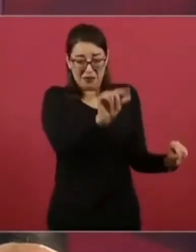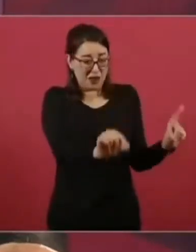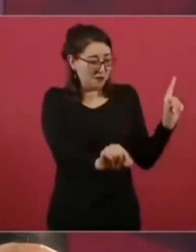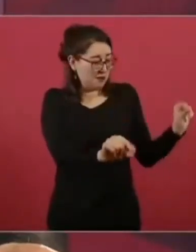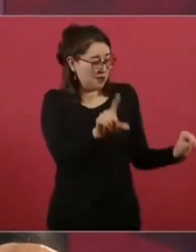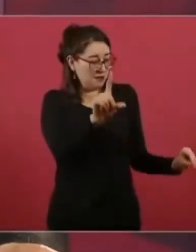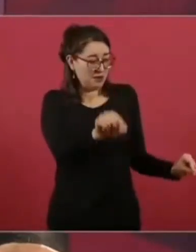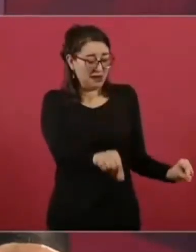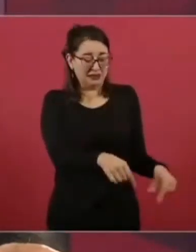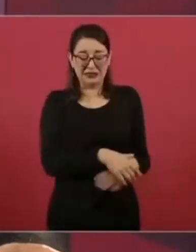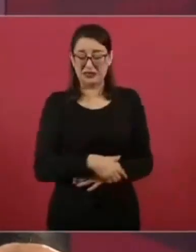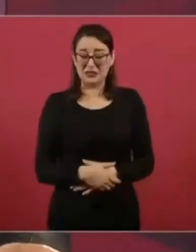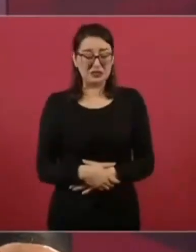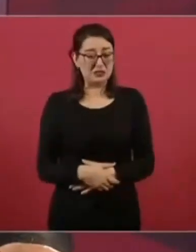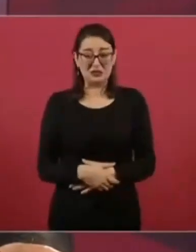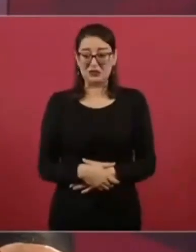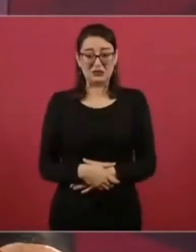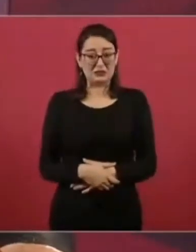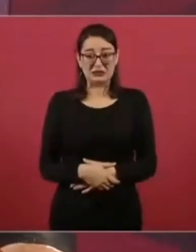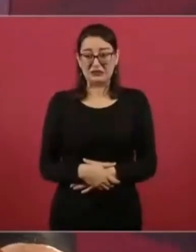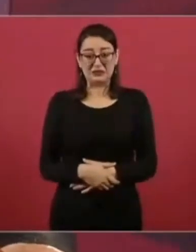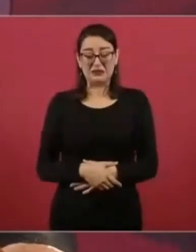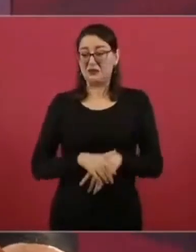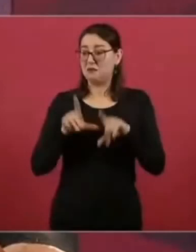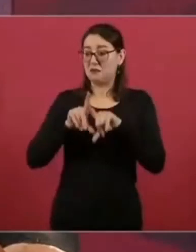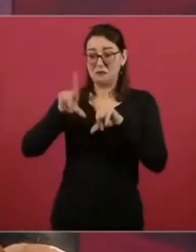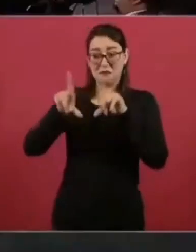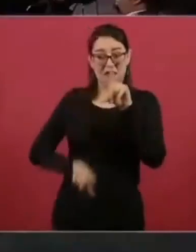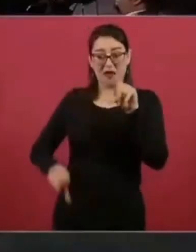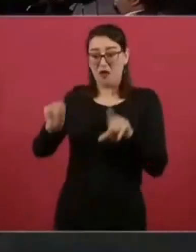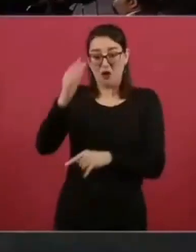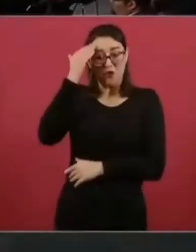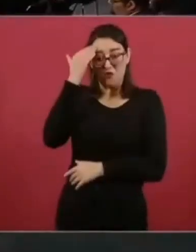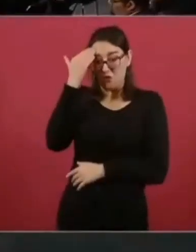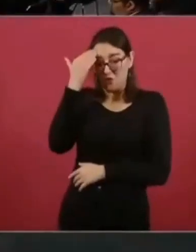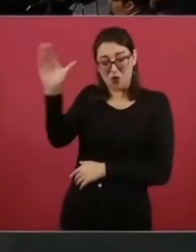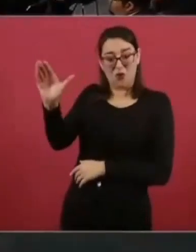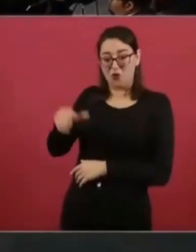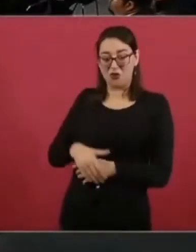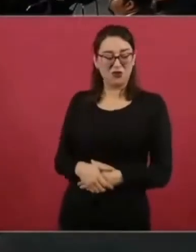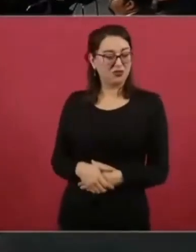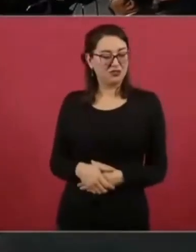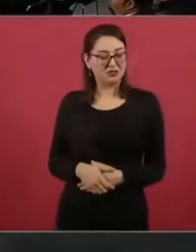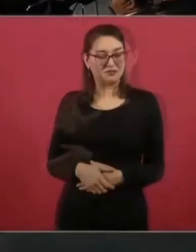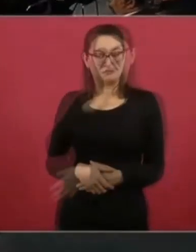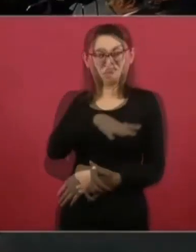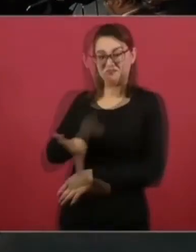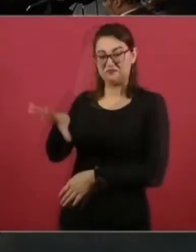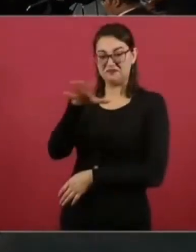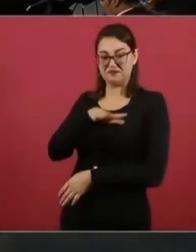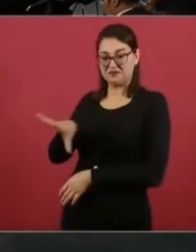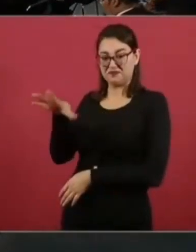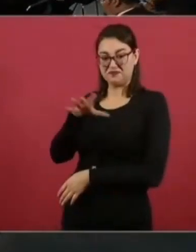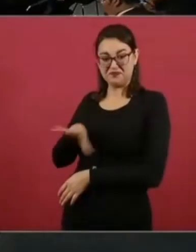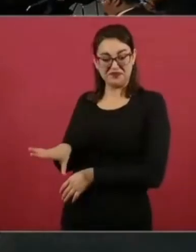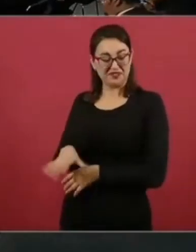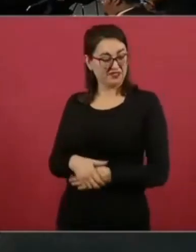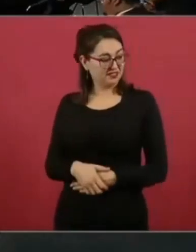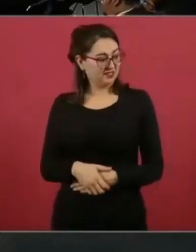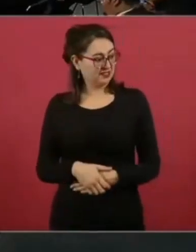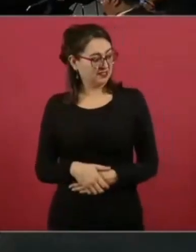conocen el país. Que actúan de manera clasista, racista. Entonces,